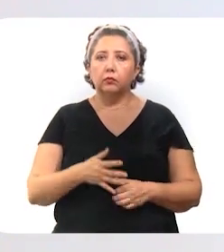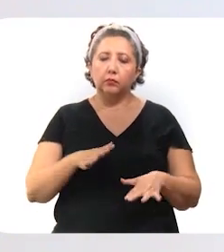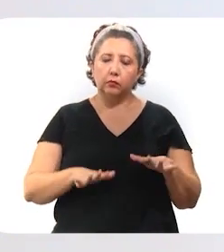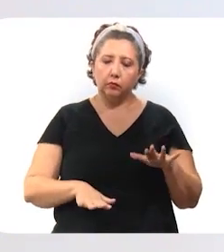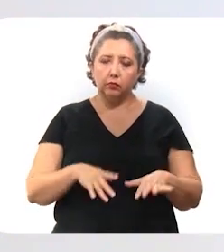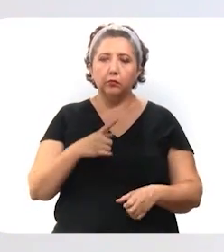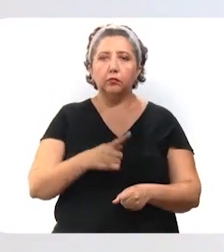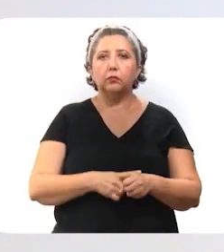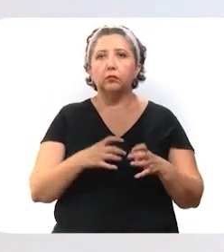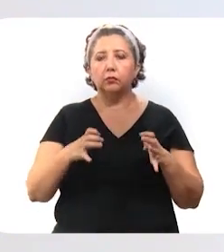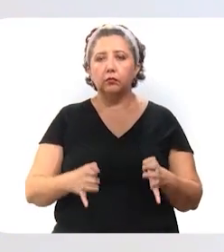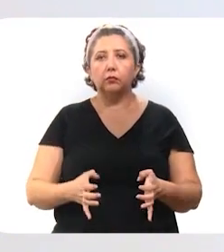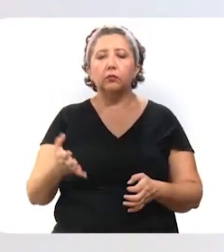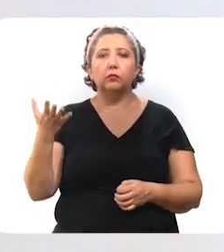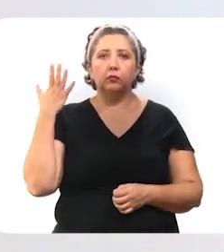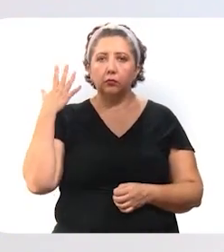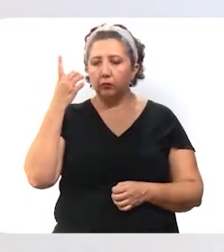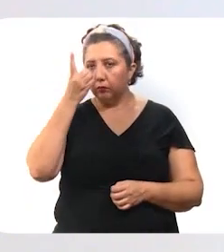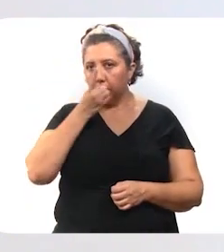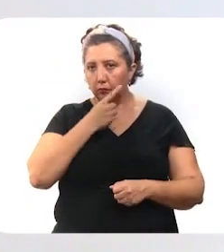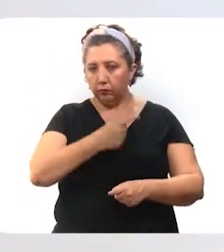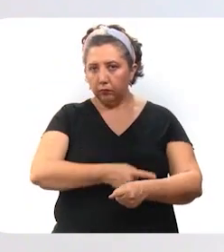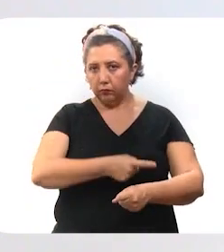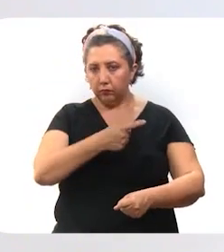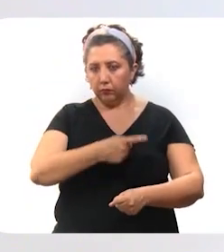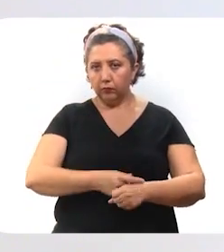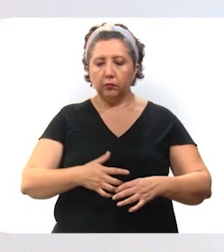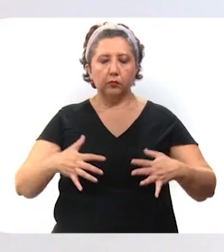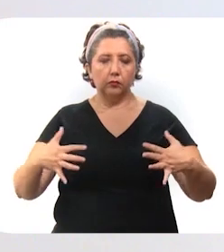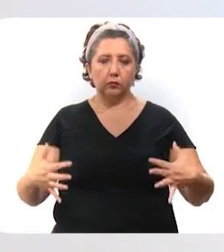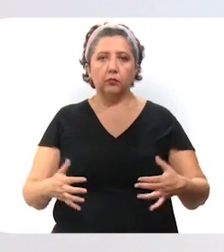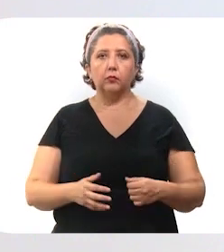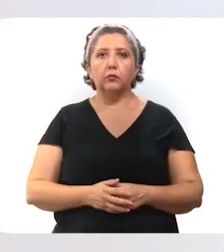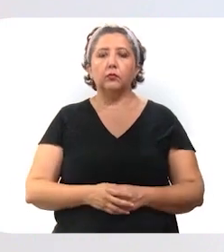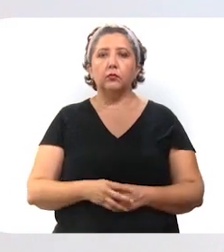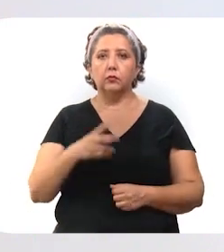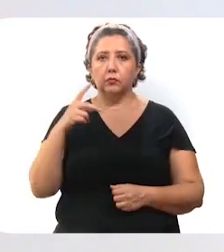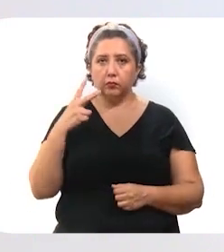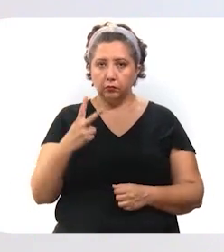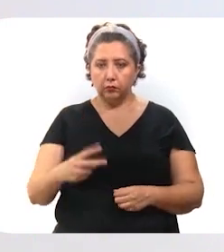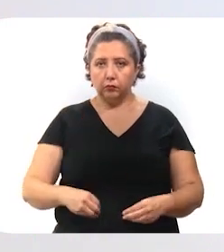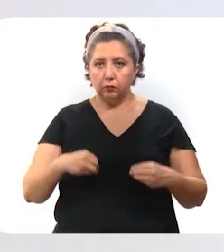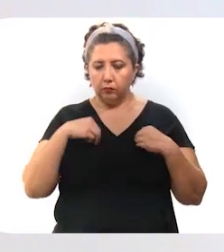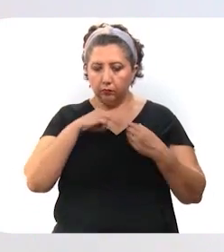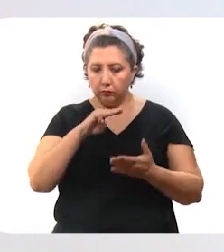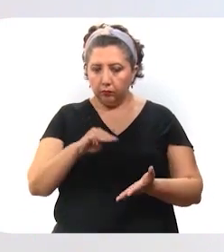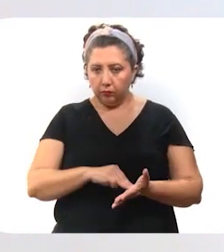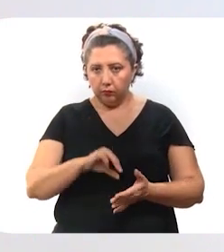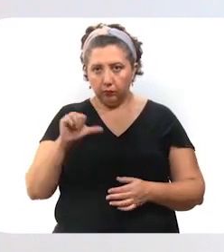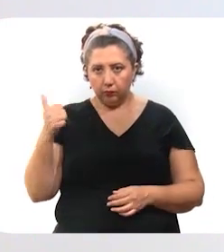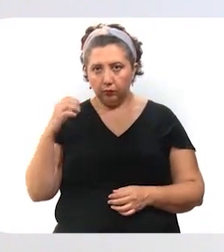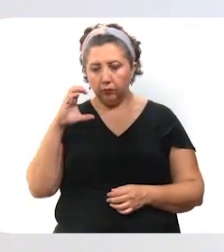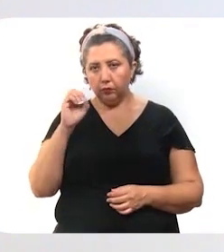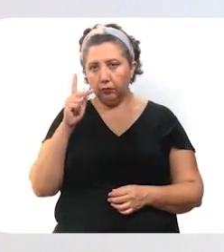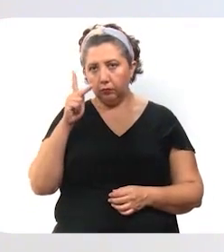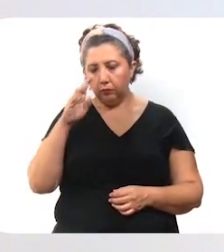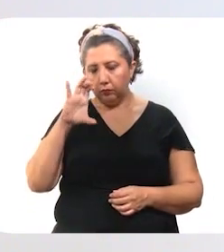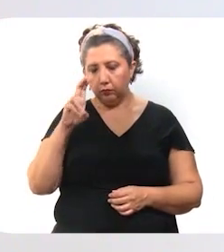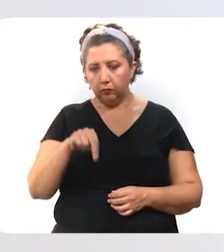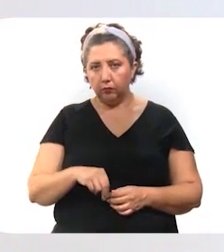Entre sus principales enfermedades se encontraban diabetes, hipertensión y obesidad. Dos residían en Mérida y uno en Opichén.